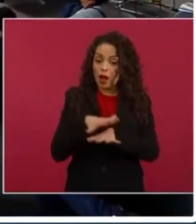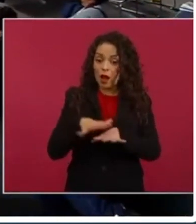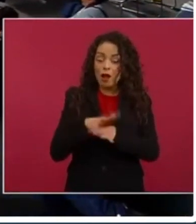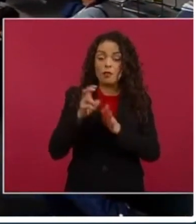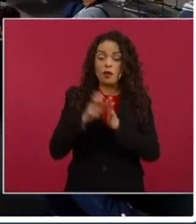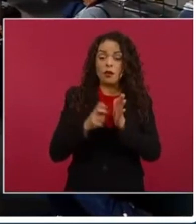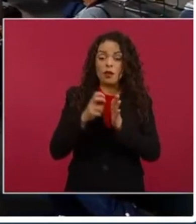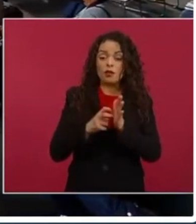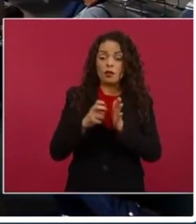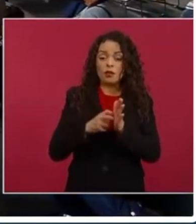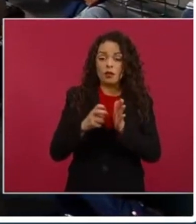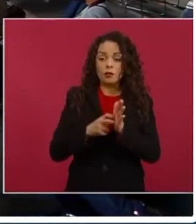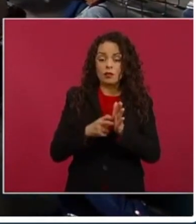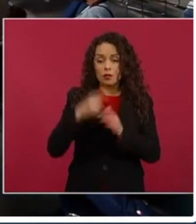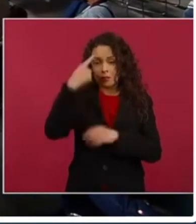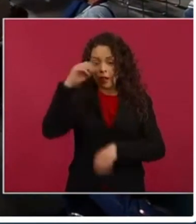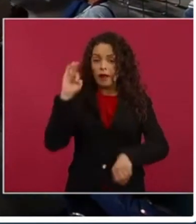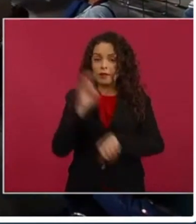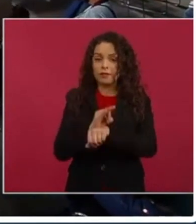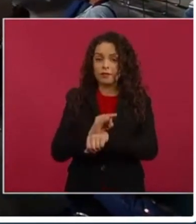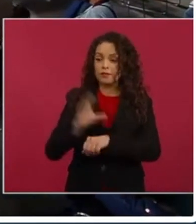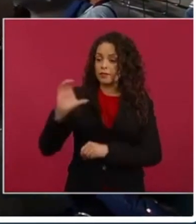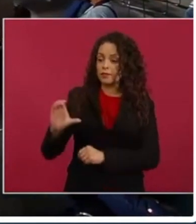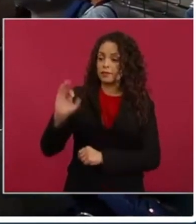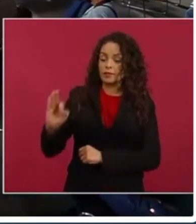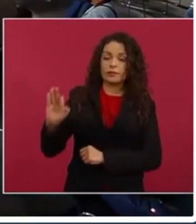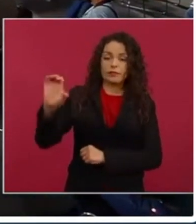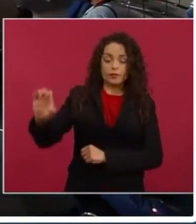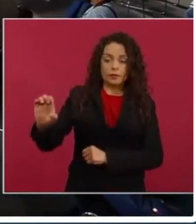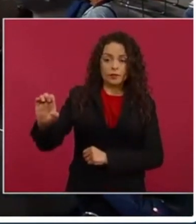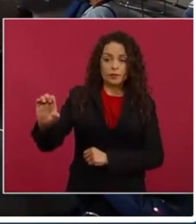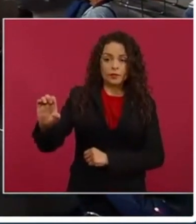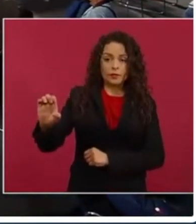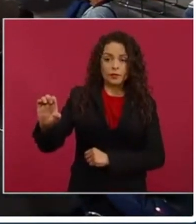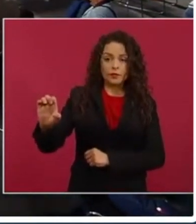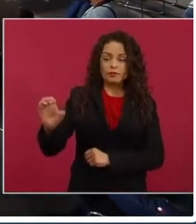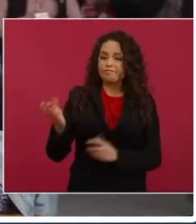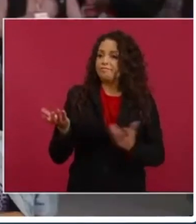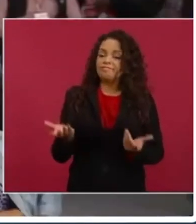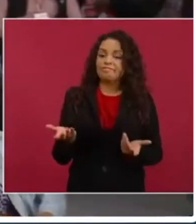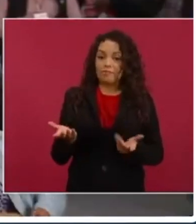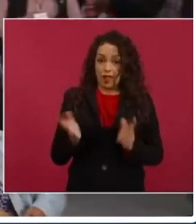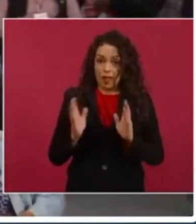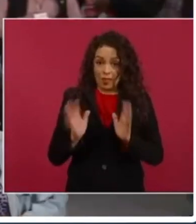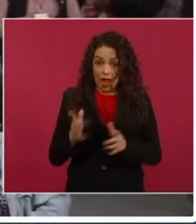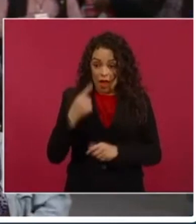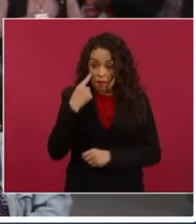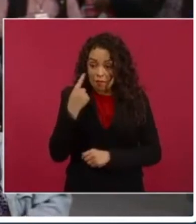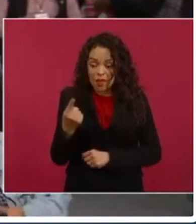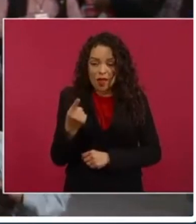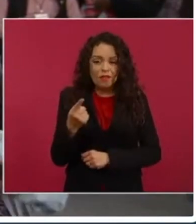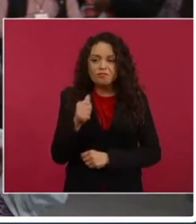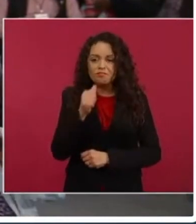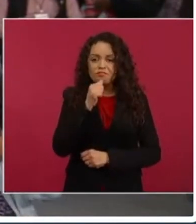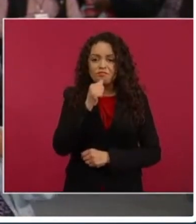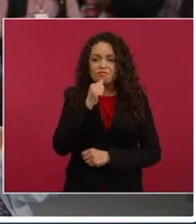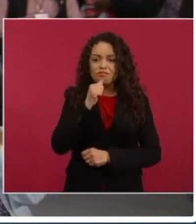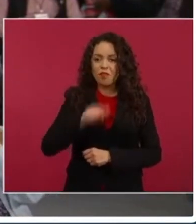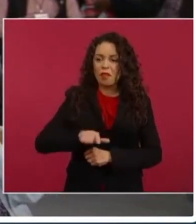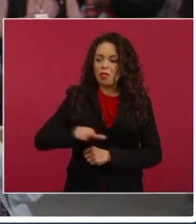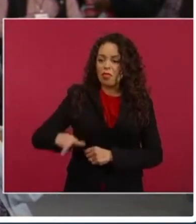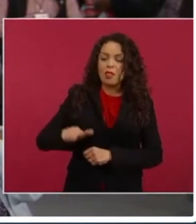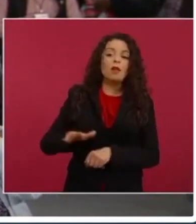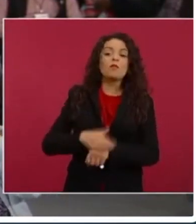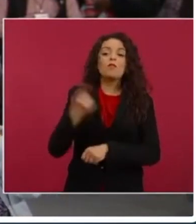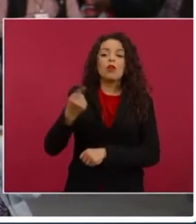buscaban fortalecer a la Comisión Federal de Electricidad, pues no vieron la luz, y es que se concedieron varios amparos